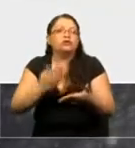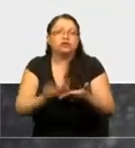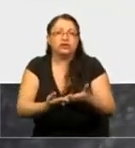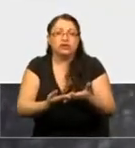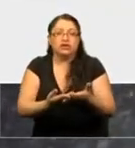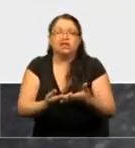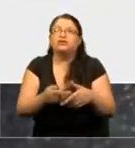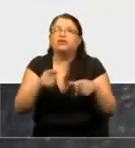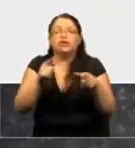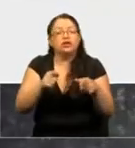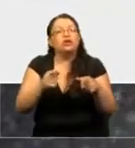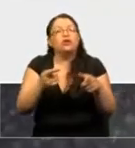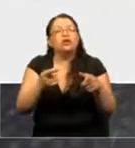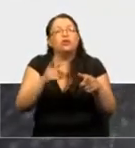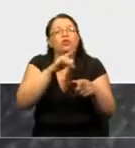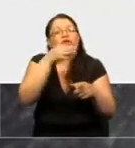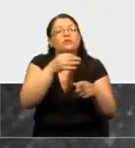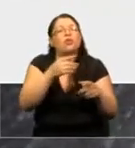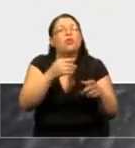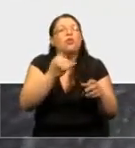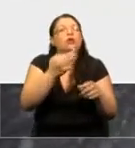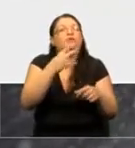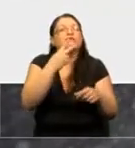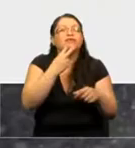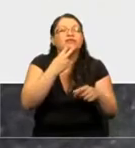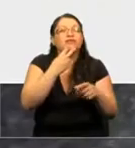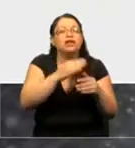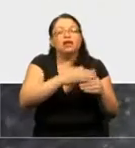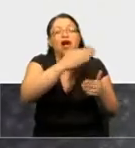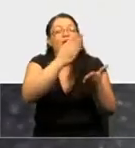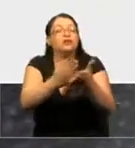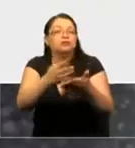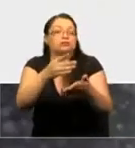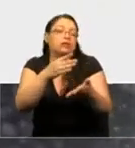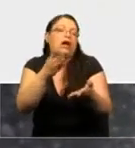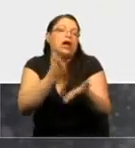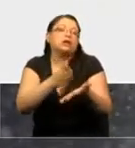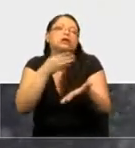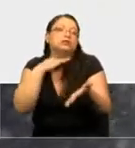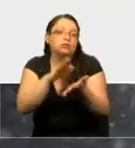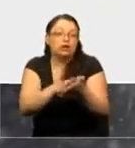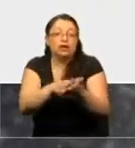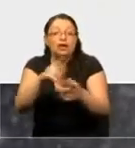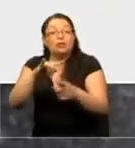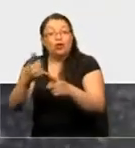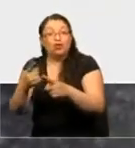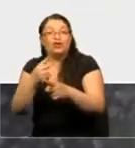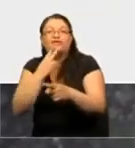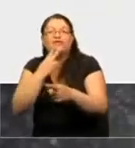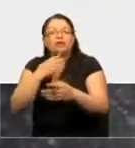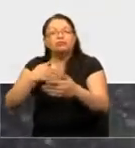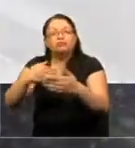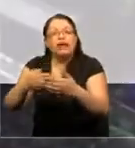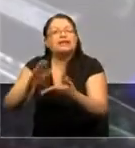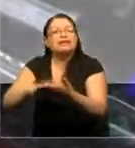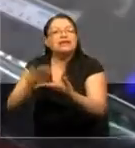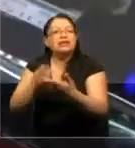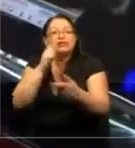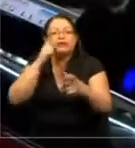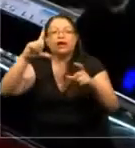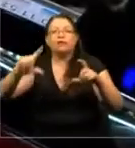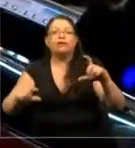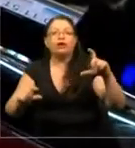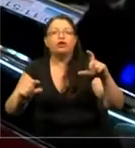son las expectativas de vida. Pero las expectativas de vida sana es un tiempo que es menor a la expectativa de vida, y es todo el tiempo que